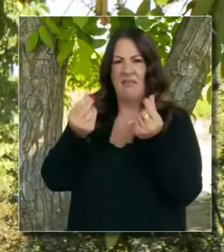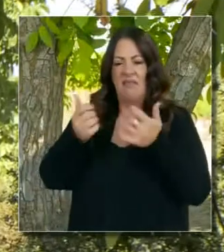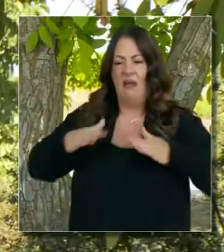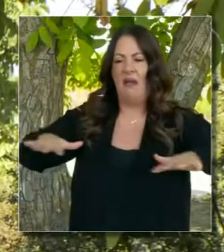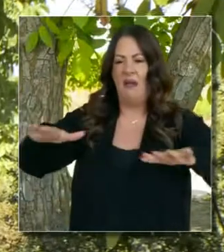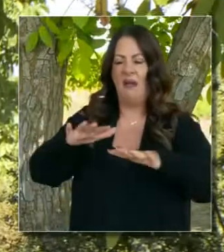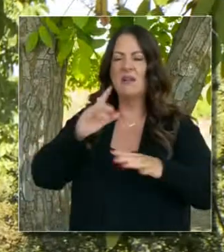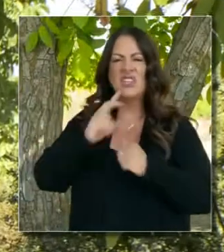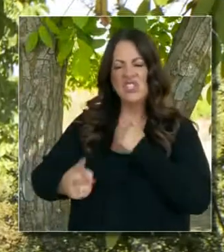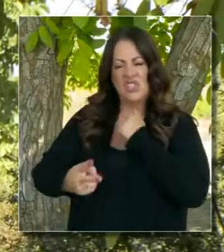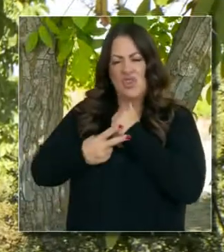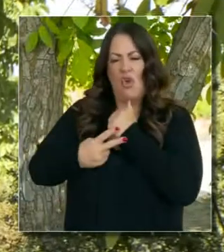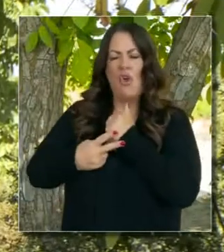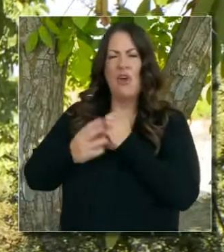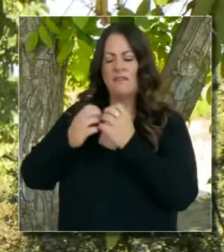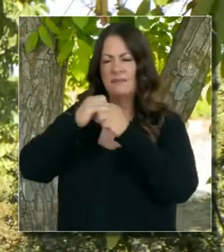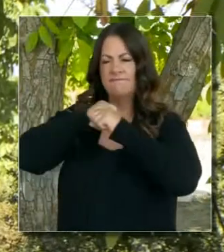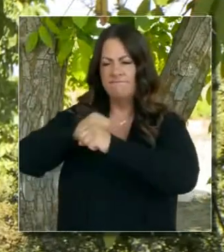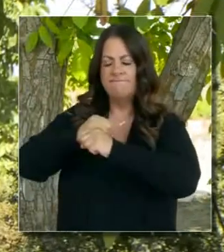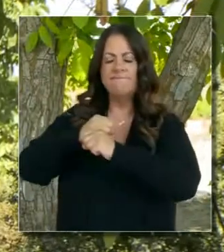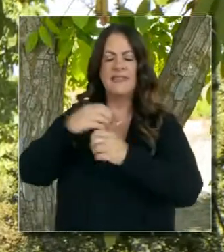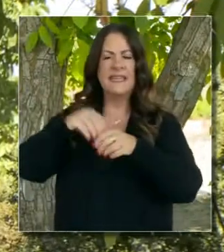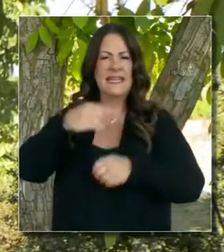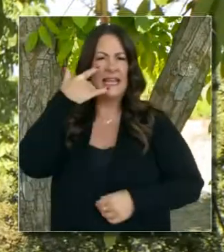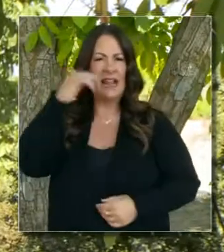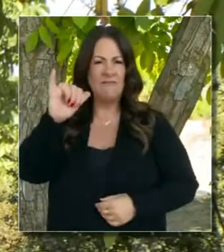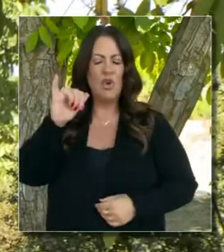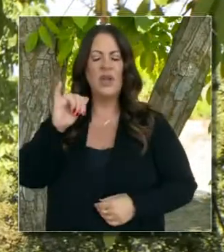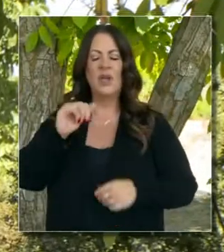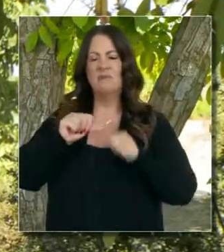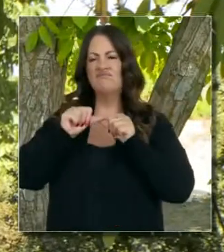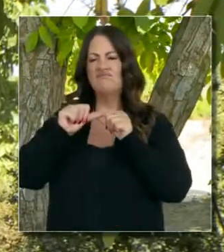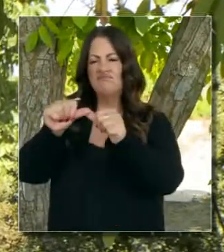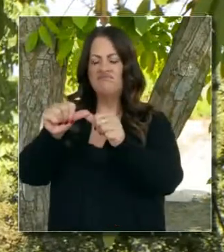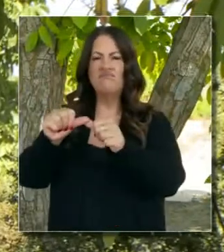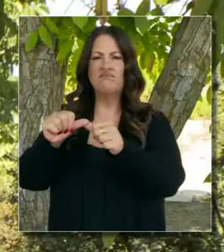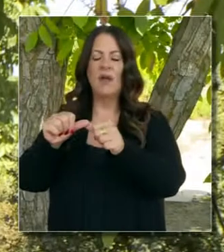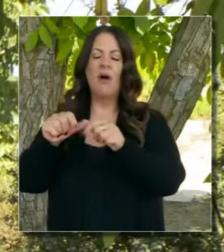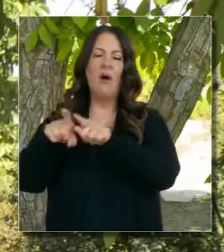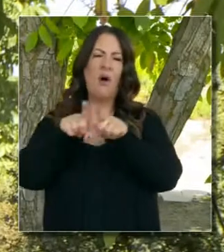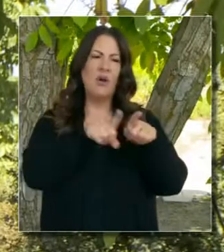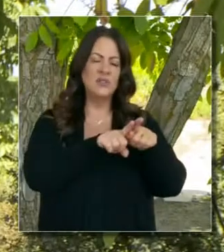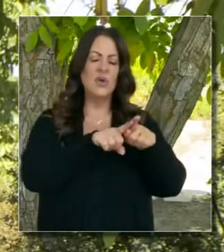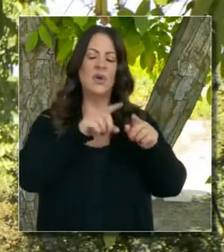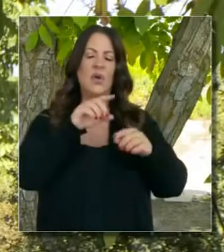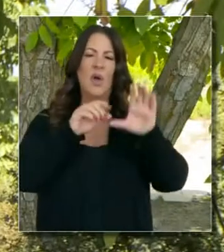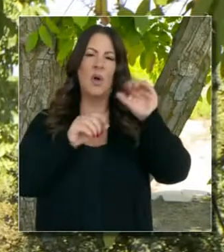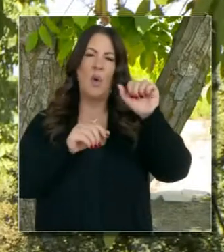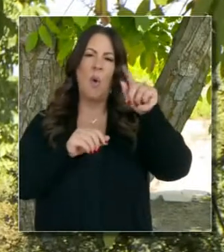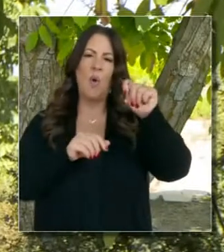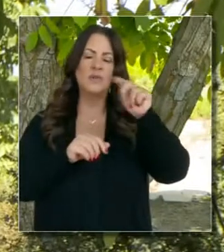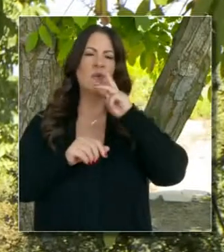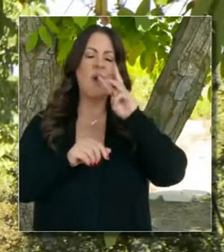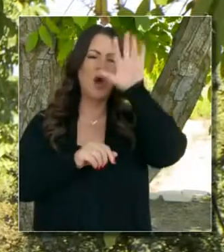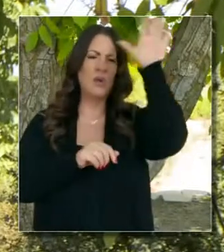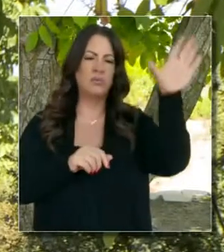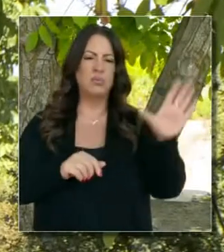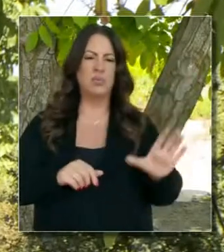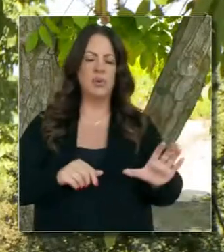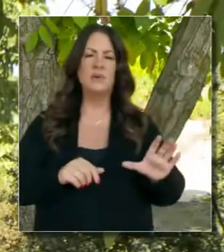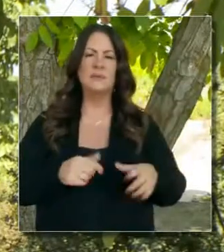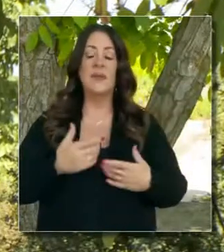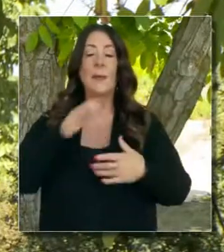tierras del Estado, para ser conservadas aquí en el Estado de California y extenderlo también a las aguas